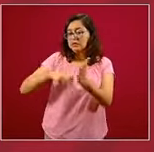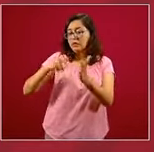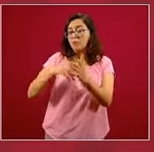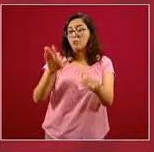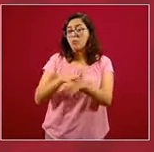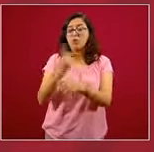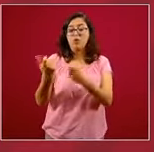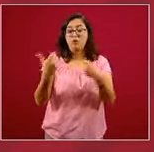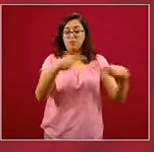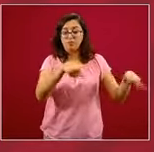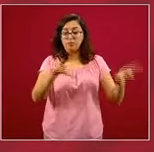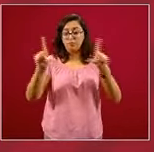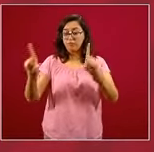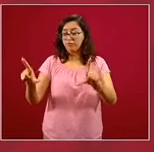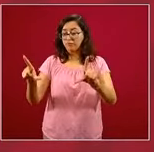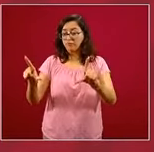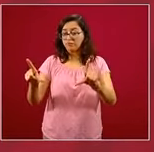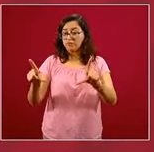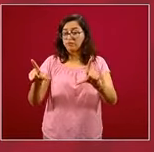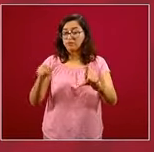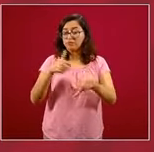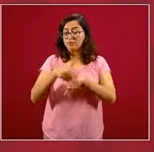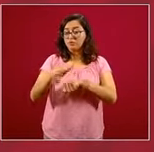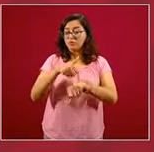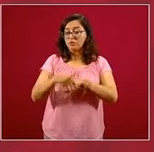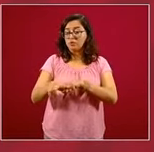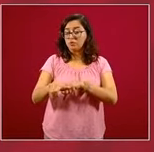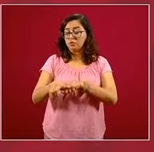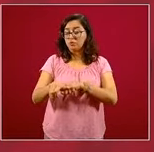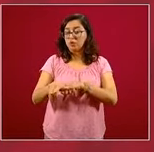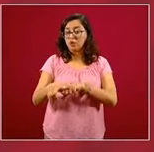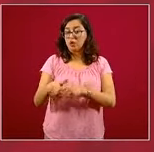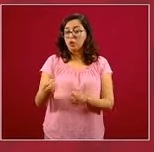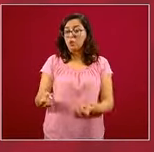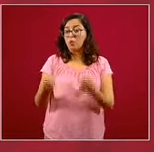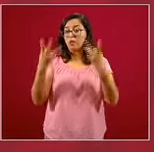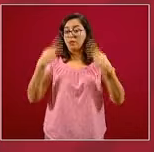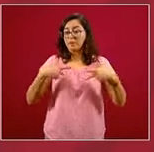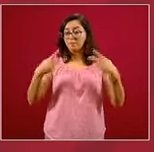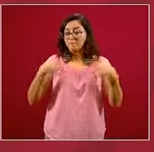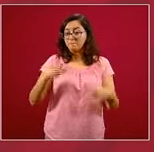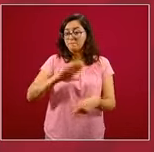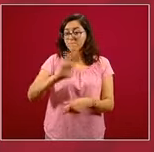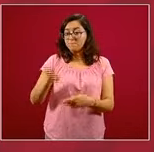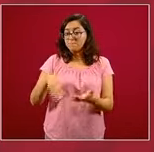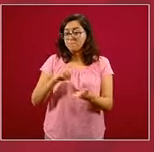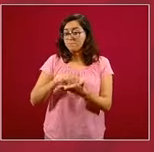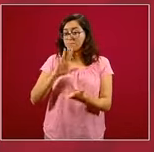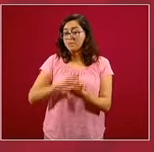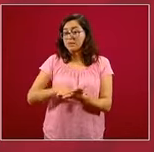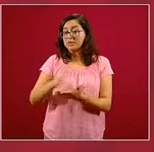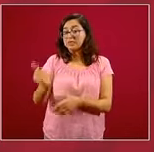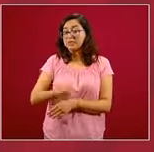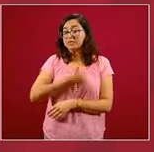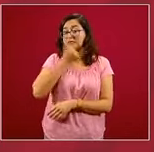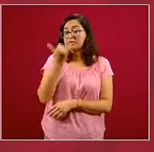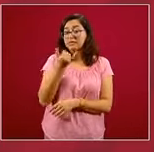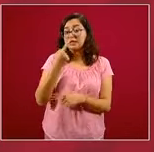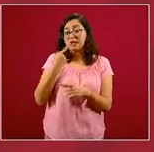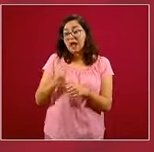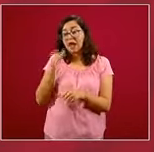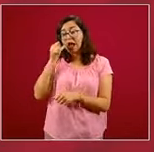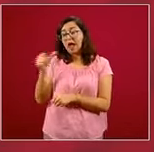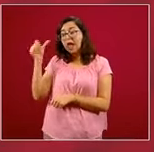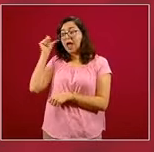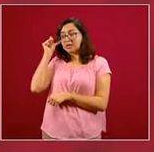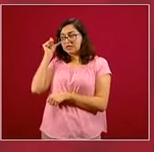2, o uno más bien, la diapositiva que tiene el número de defunciones registradas. Estaba el dato de ayer,